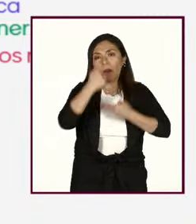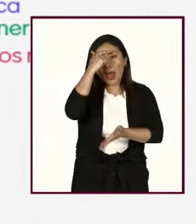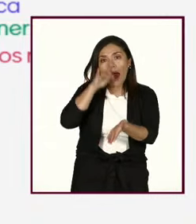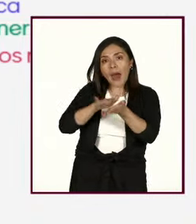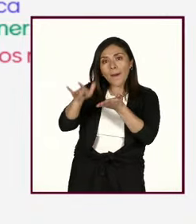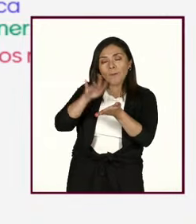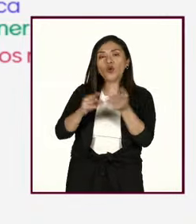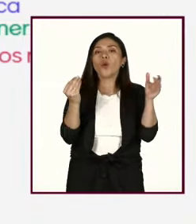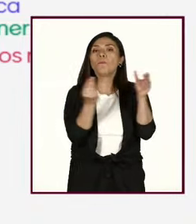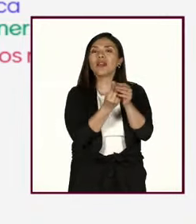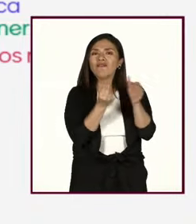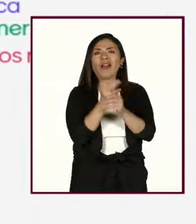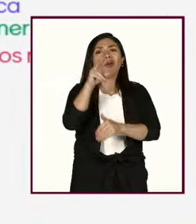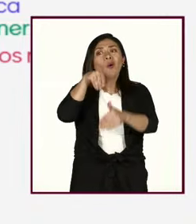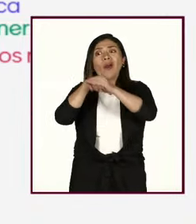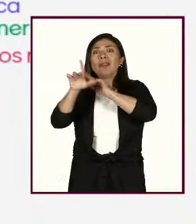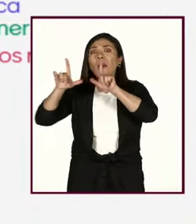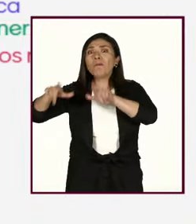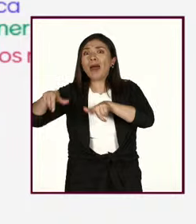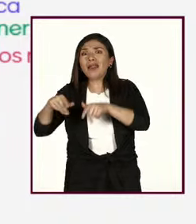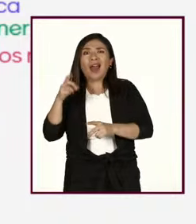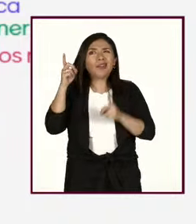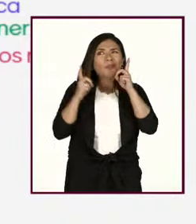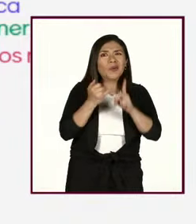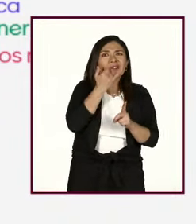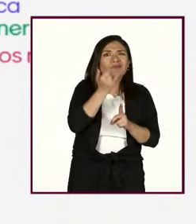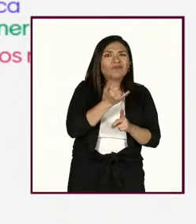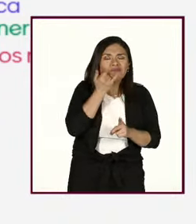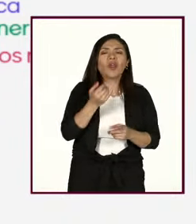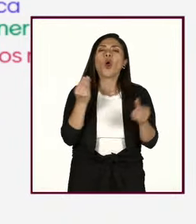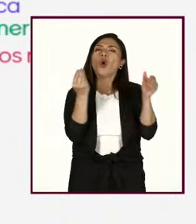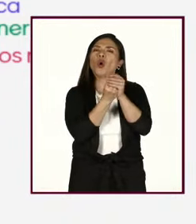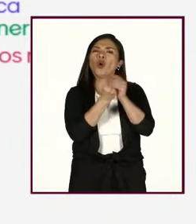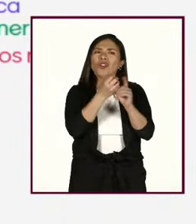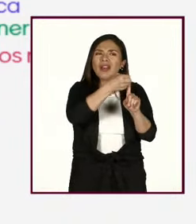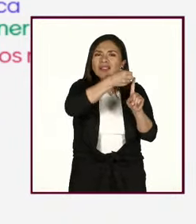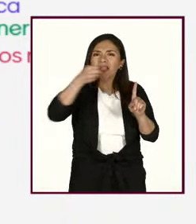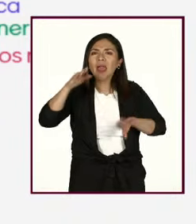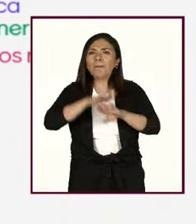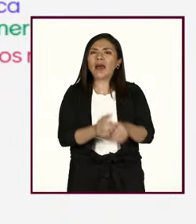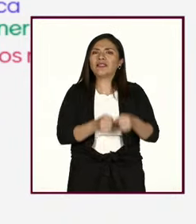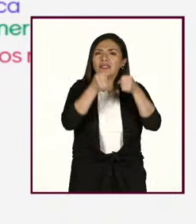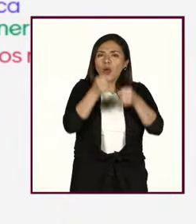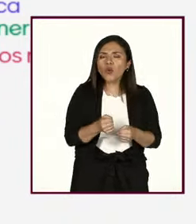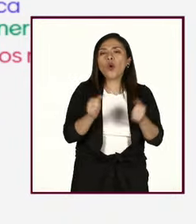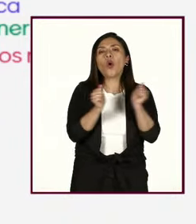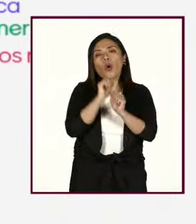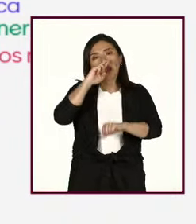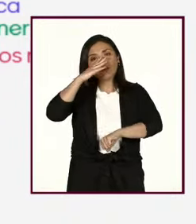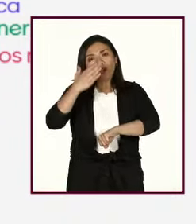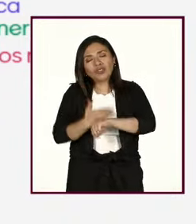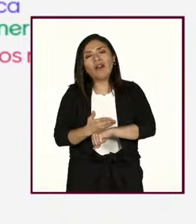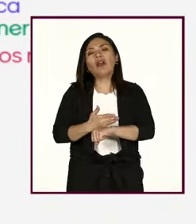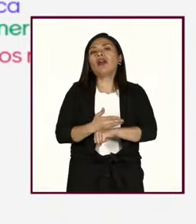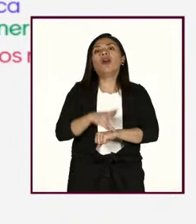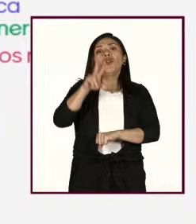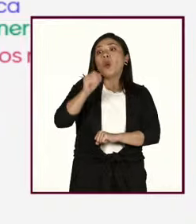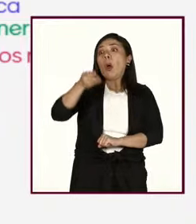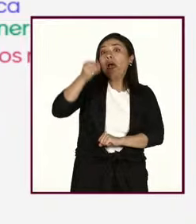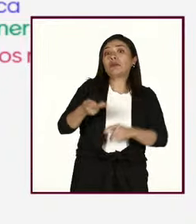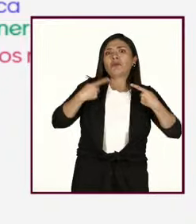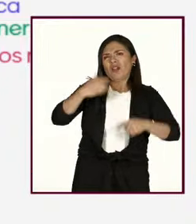privado, no entrar a sitios dudosos, contraseñas seguras, reglamentar las plataformas, uso responsable, responsabilidad en redes, evitar aceptar